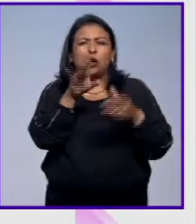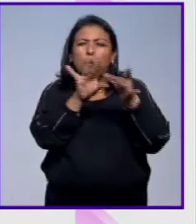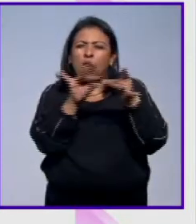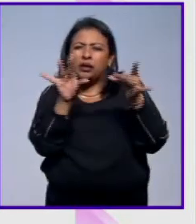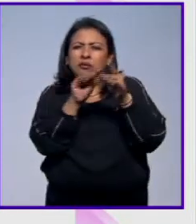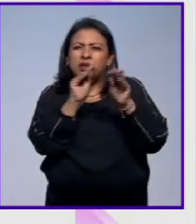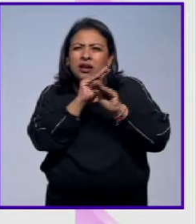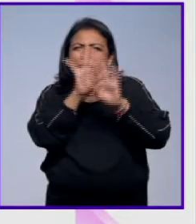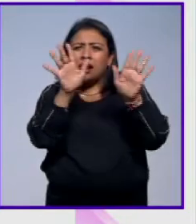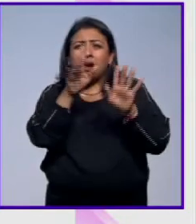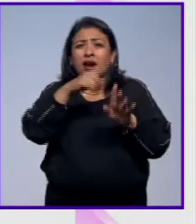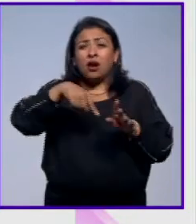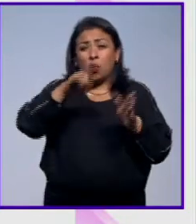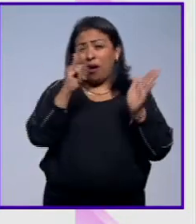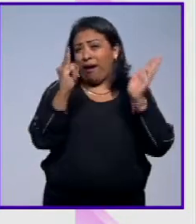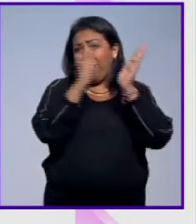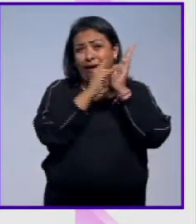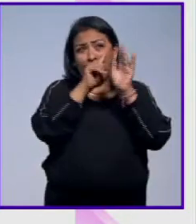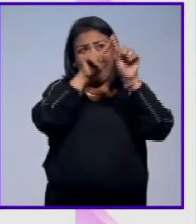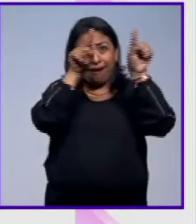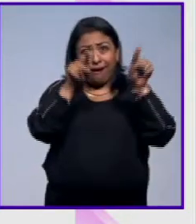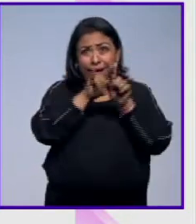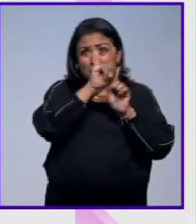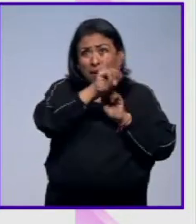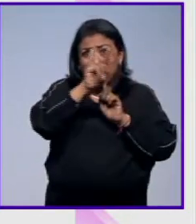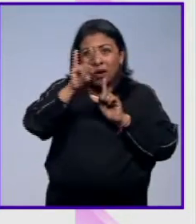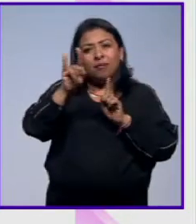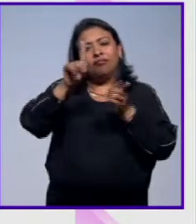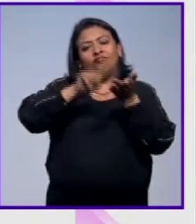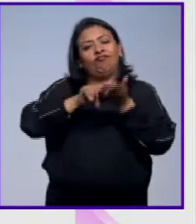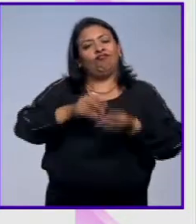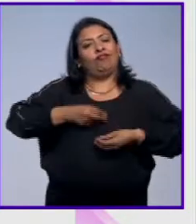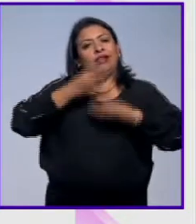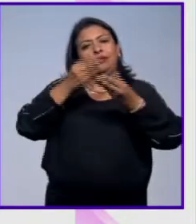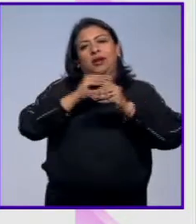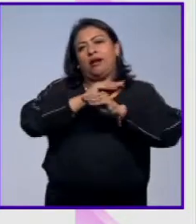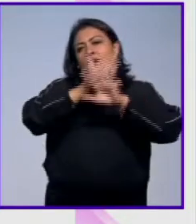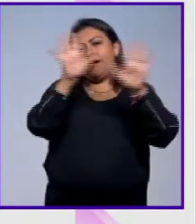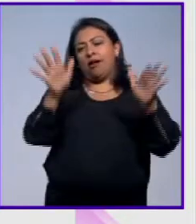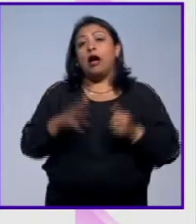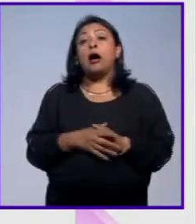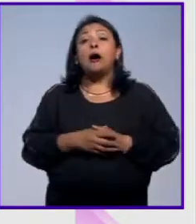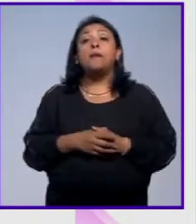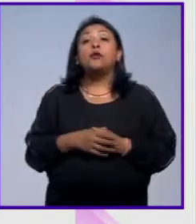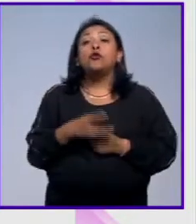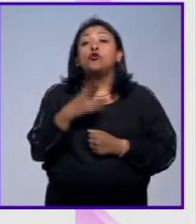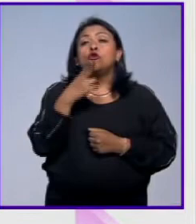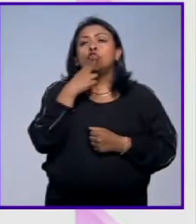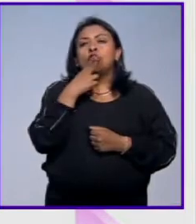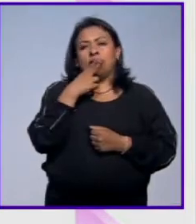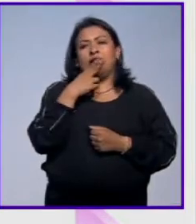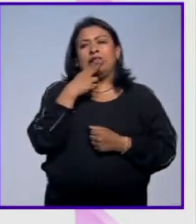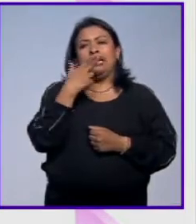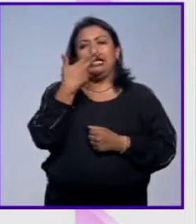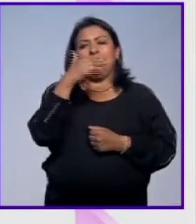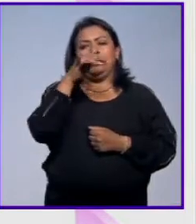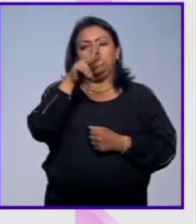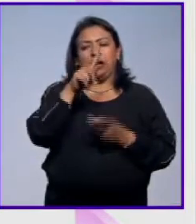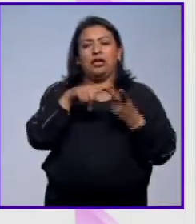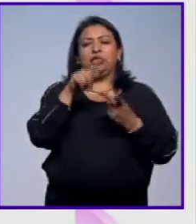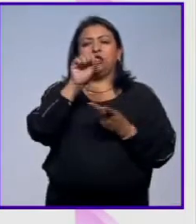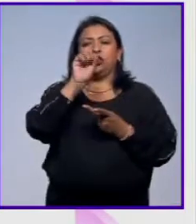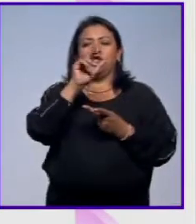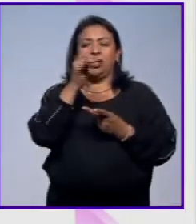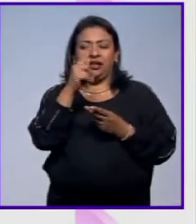que las obras mismas hablan de ello Tesoros de la Hispanic Society of America estará